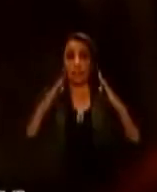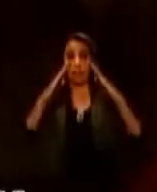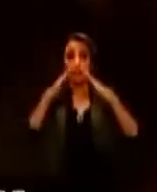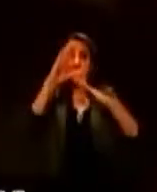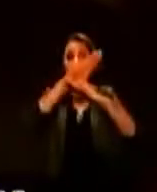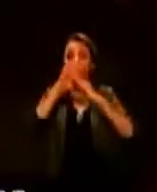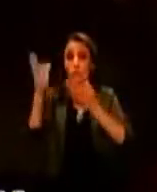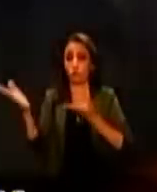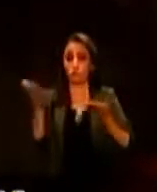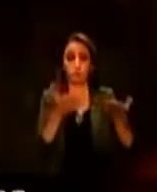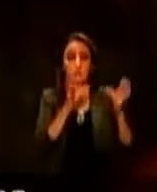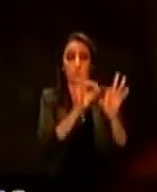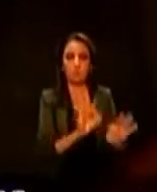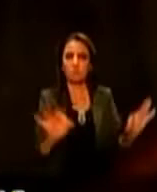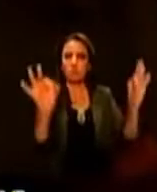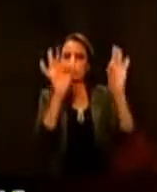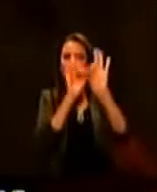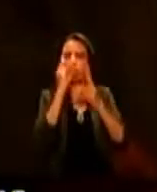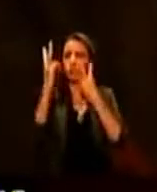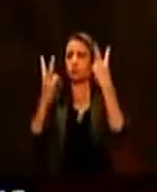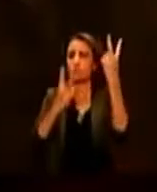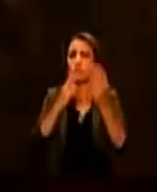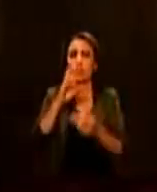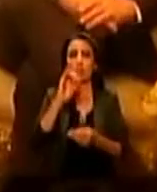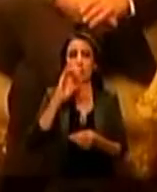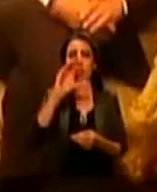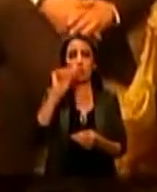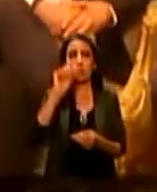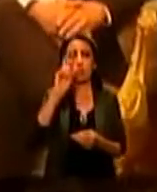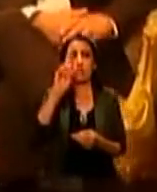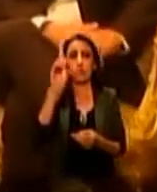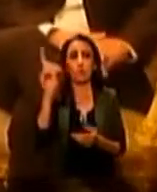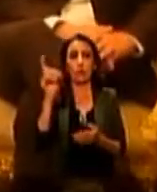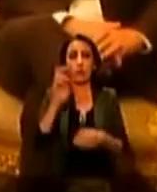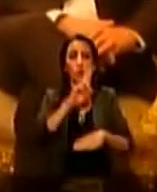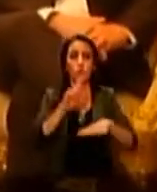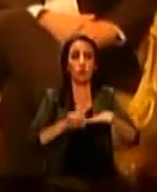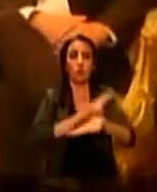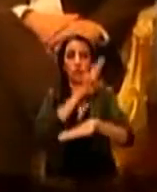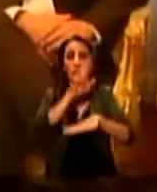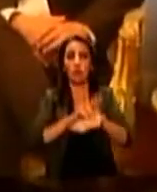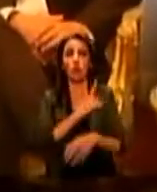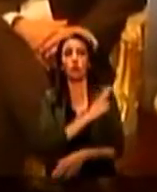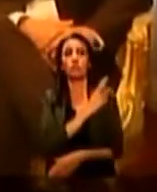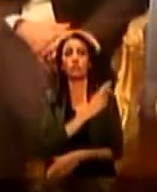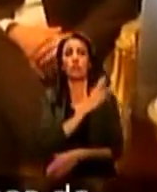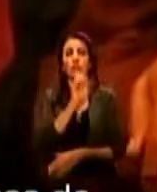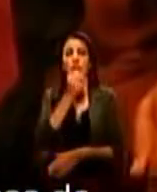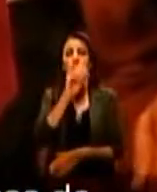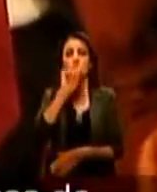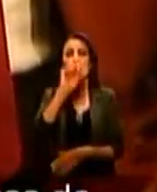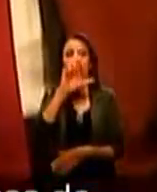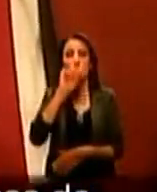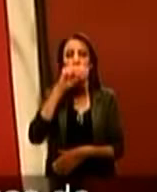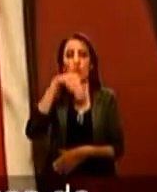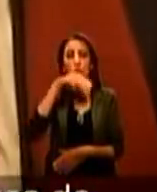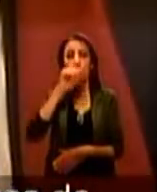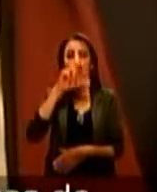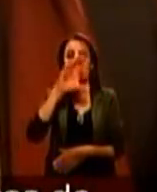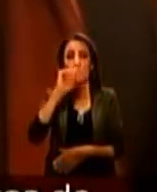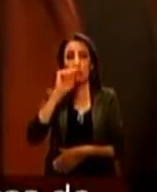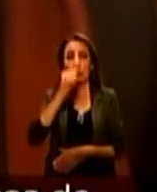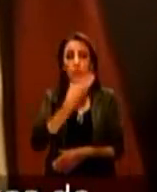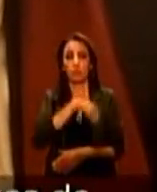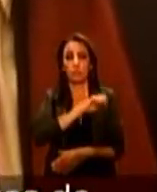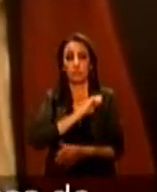Al Palacio de Gobierno llegó una importante visita. Ricardo Rivero, rector de la Universidad de Salamanca, arribó al país para